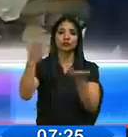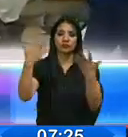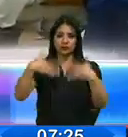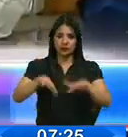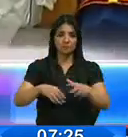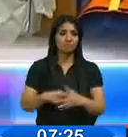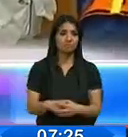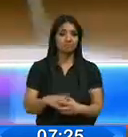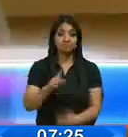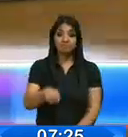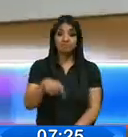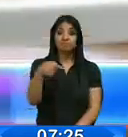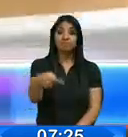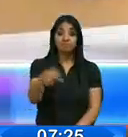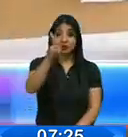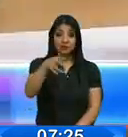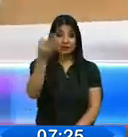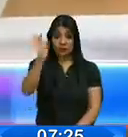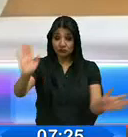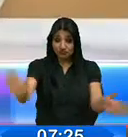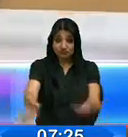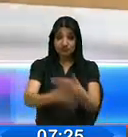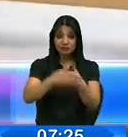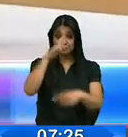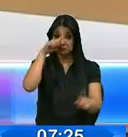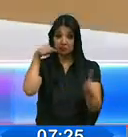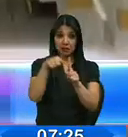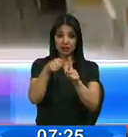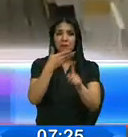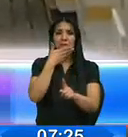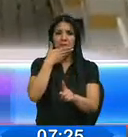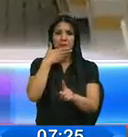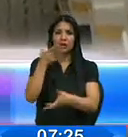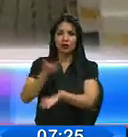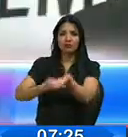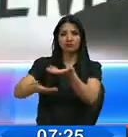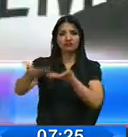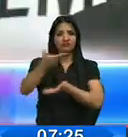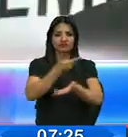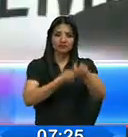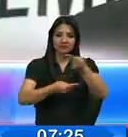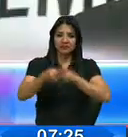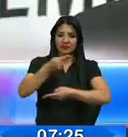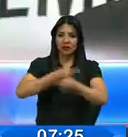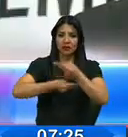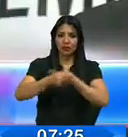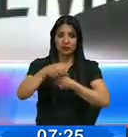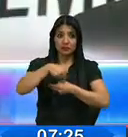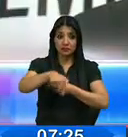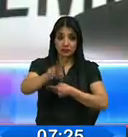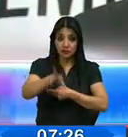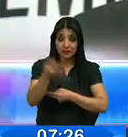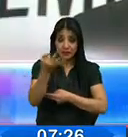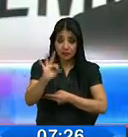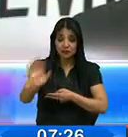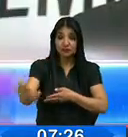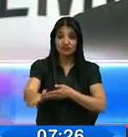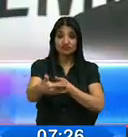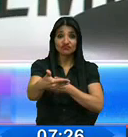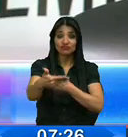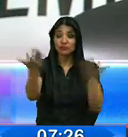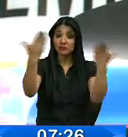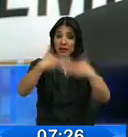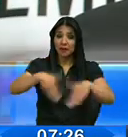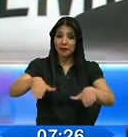La meta para el cierre del año 2019 es seguir potenciando el intercambio comercial. Esperamos que este año las exportaciones cierren en un rango ligeramente